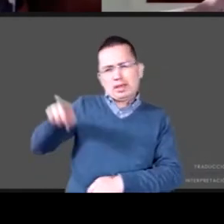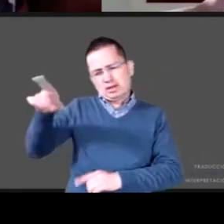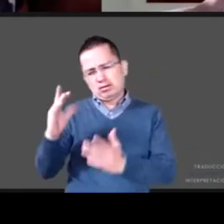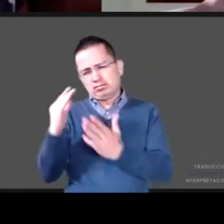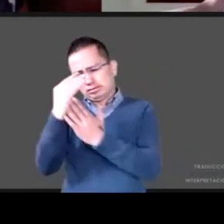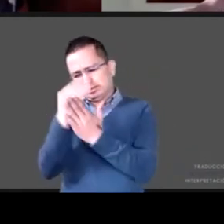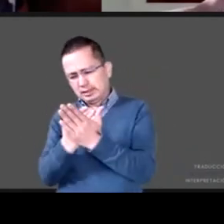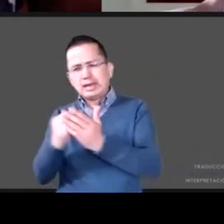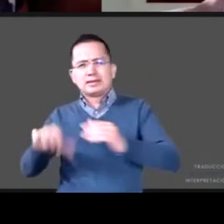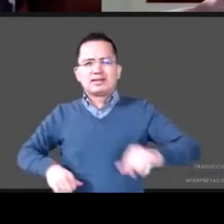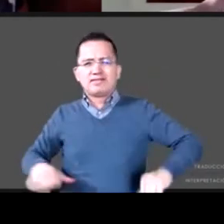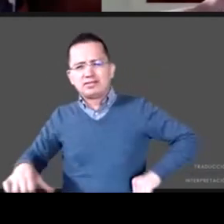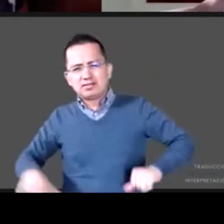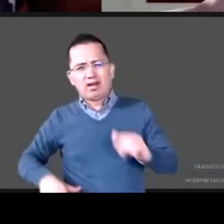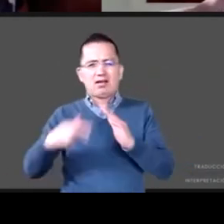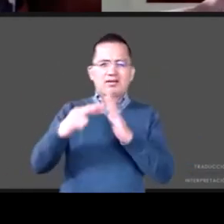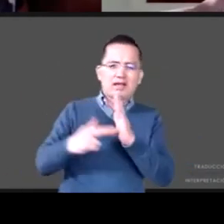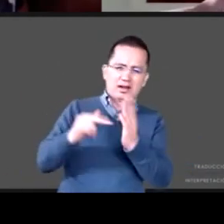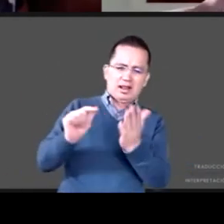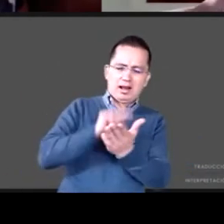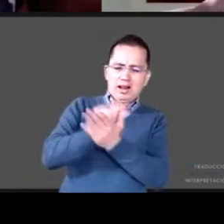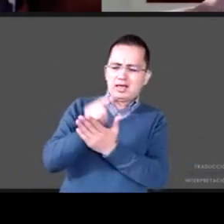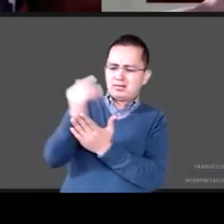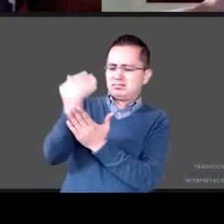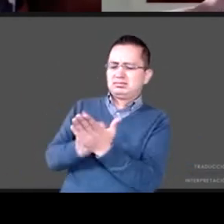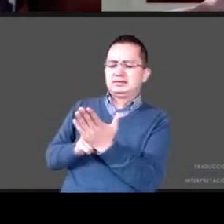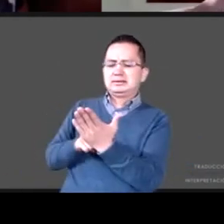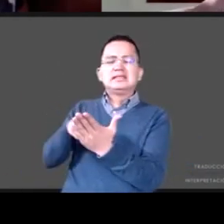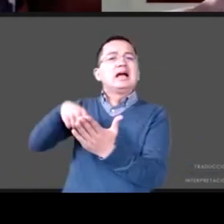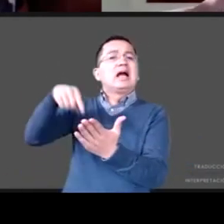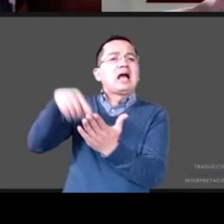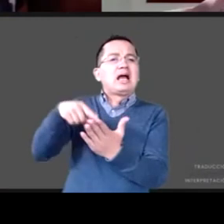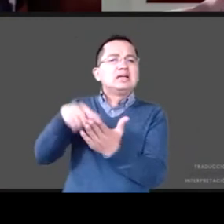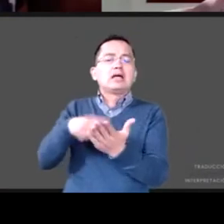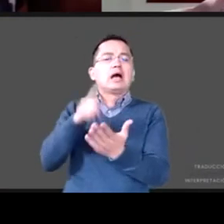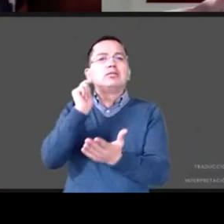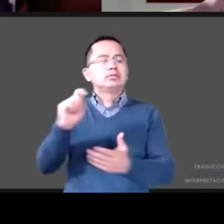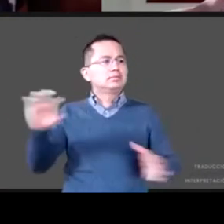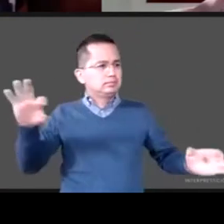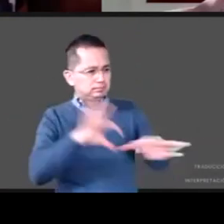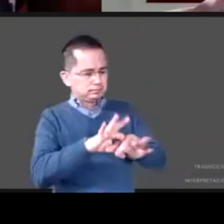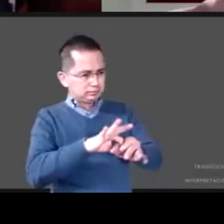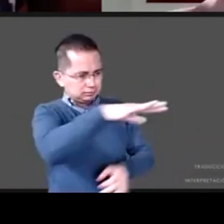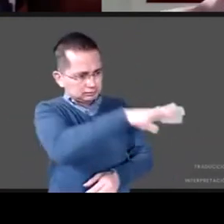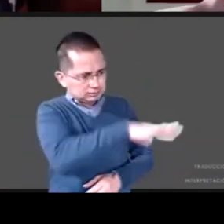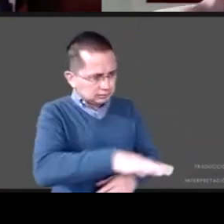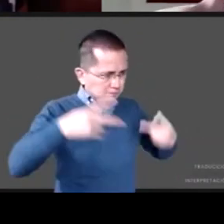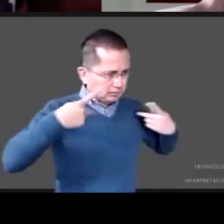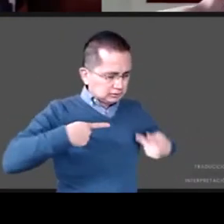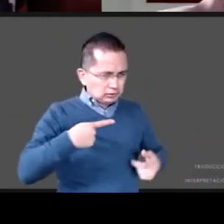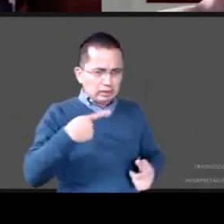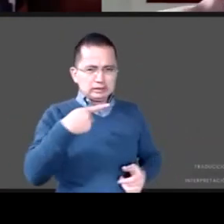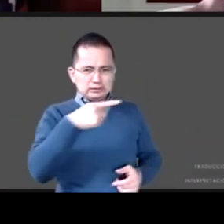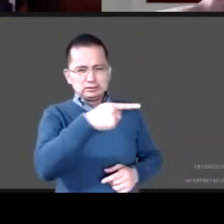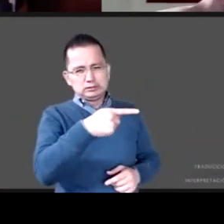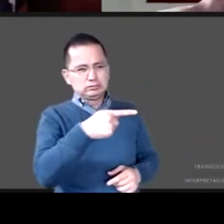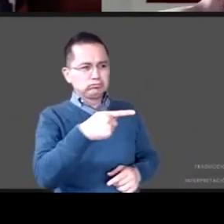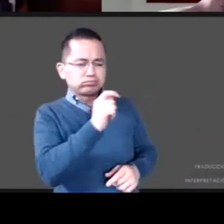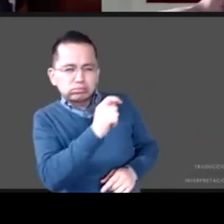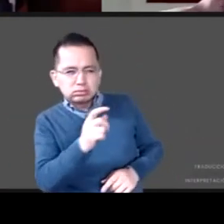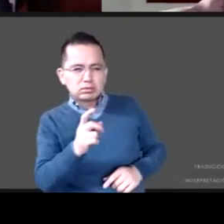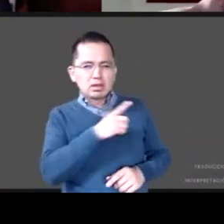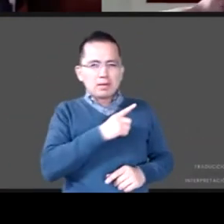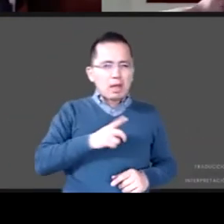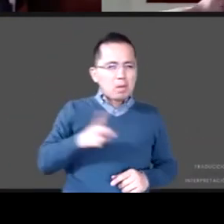están sujetas a la tragedia o a la virtud del ensayo y el error y